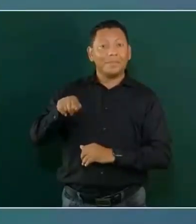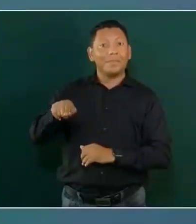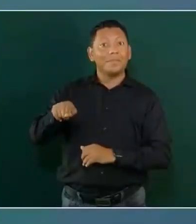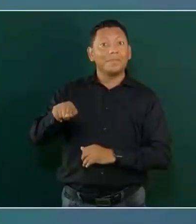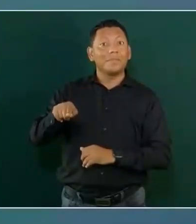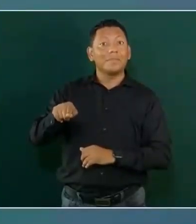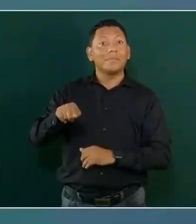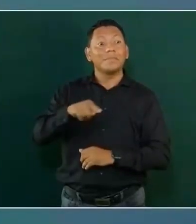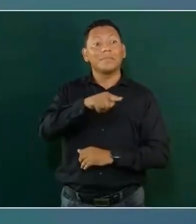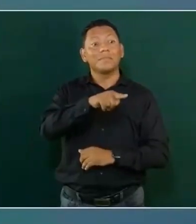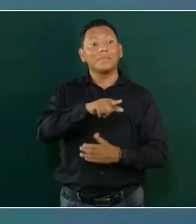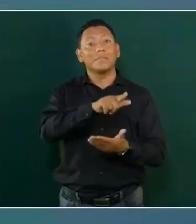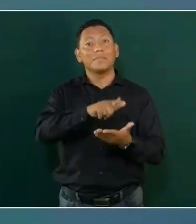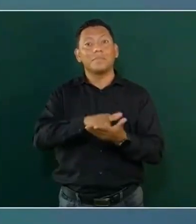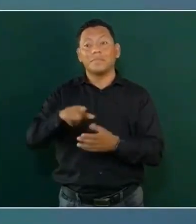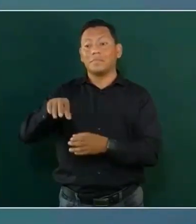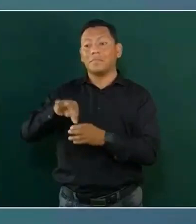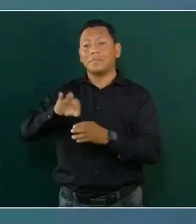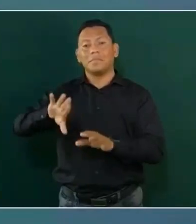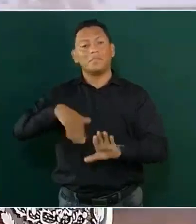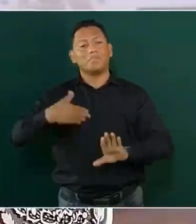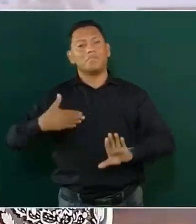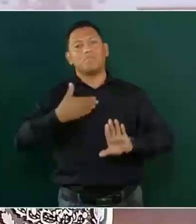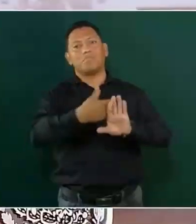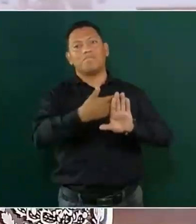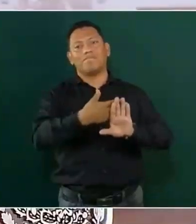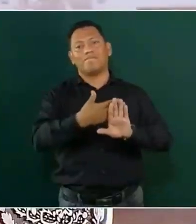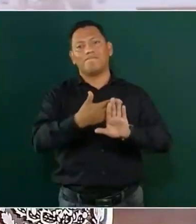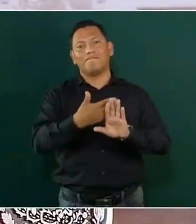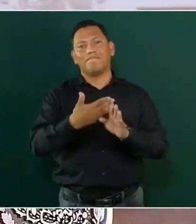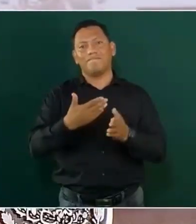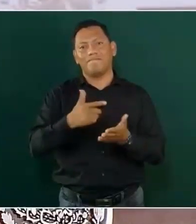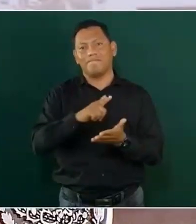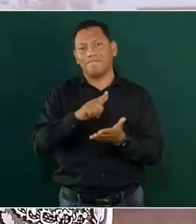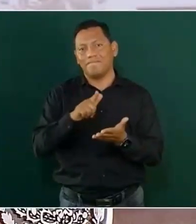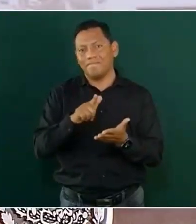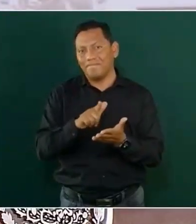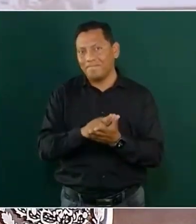de esta reforma.